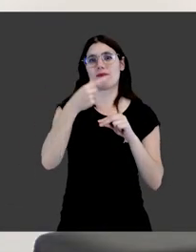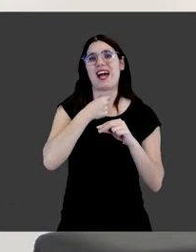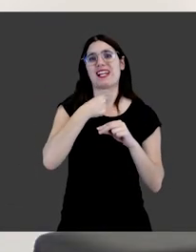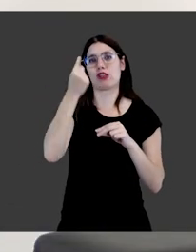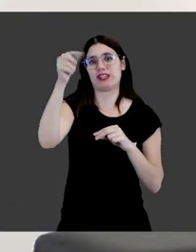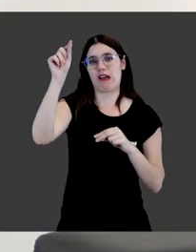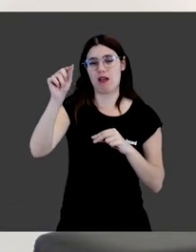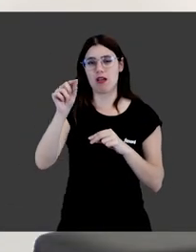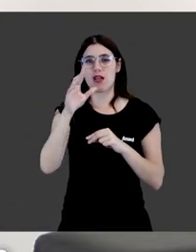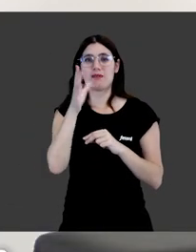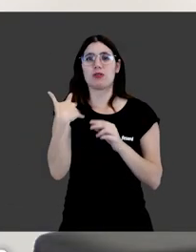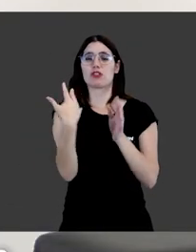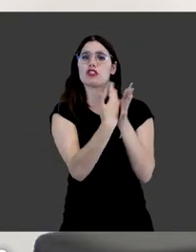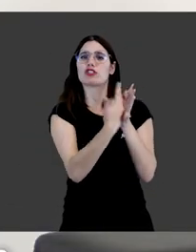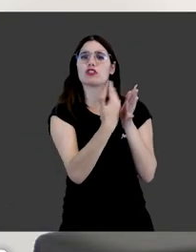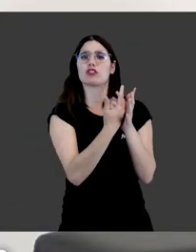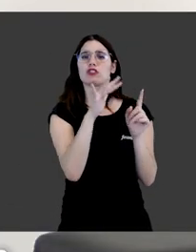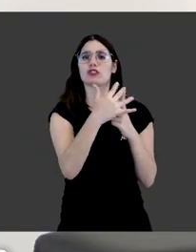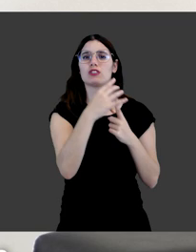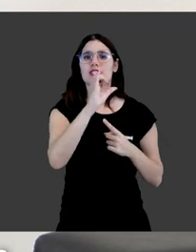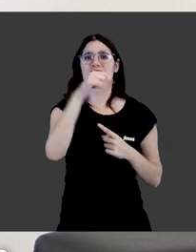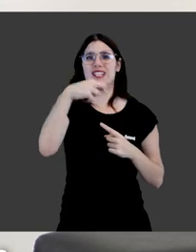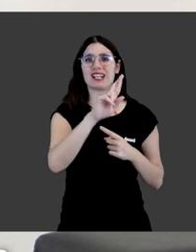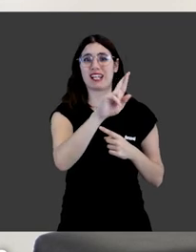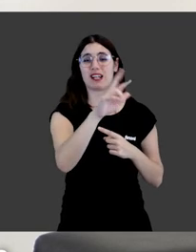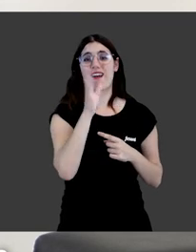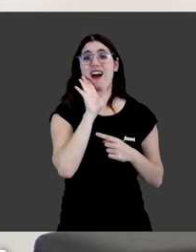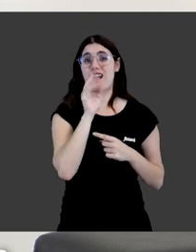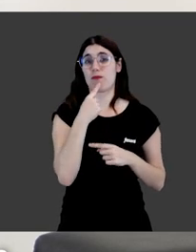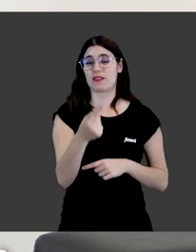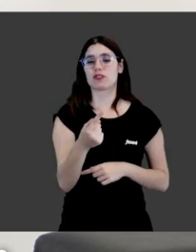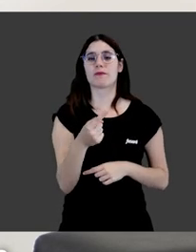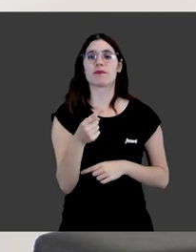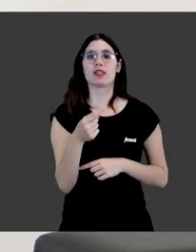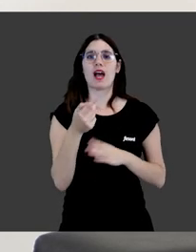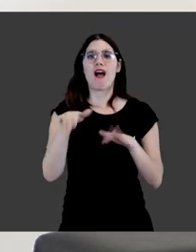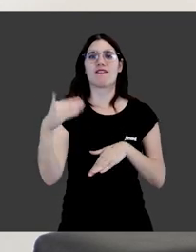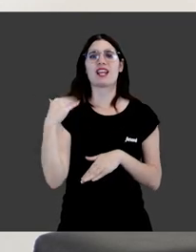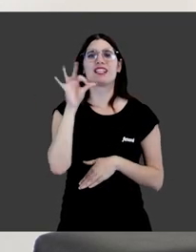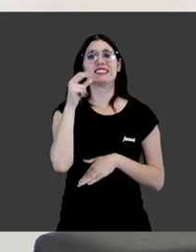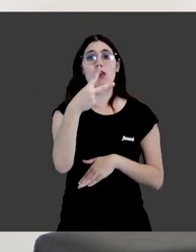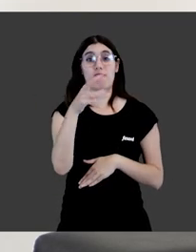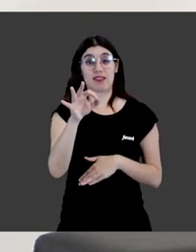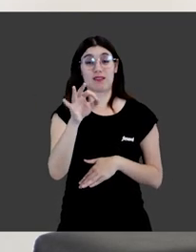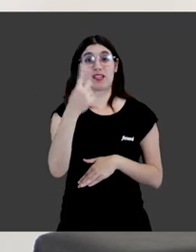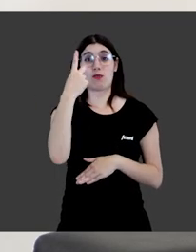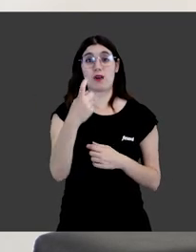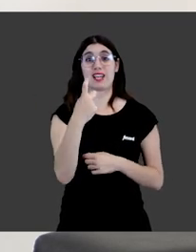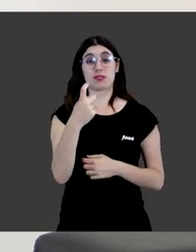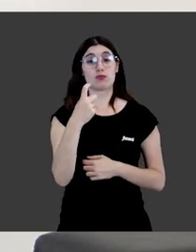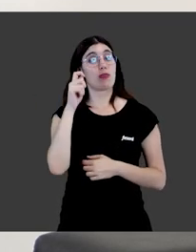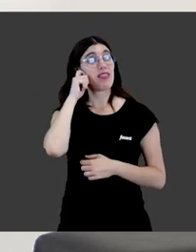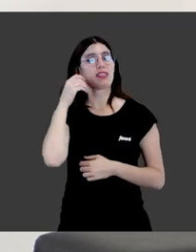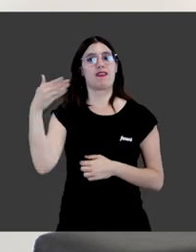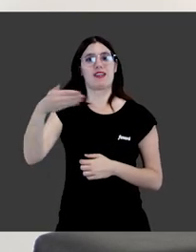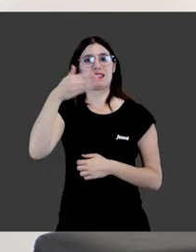una anécdota, una anécdota que nos cuenta Singer, al que antes también nombraba. A finales del siglo XX, una